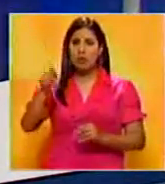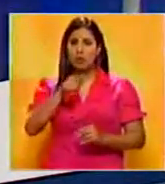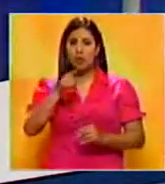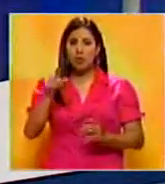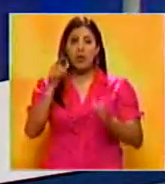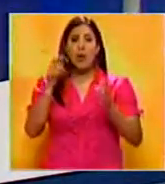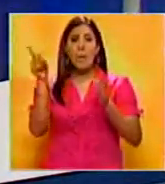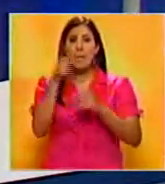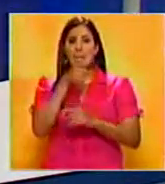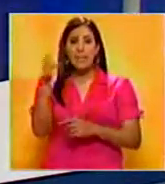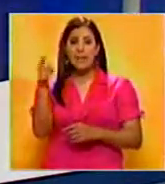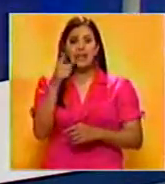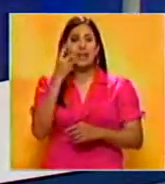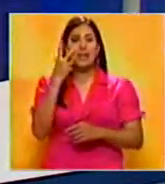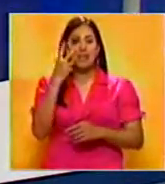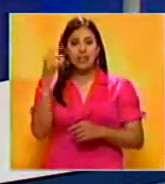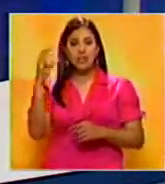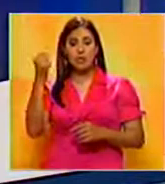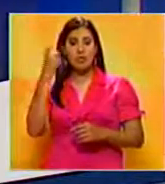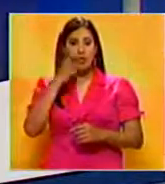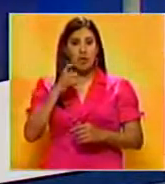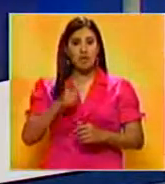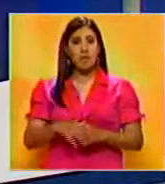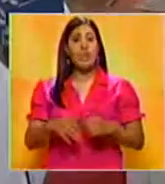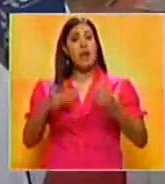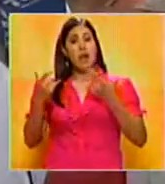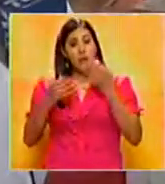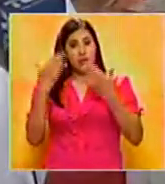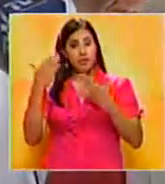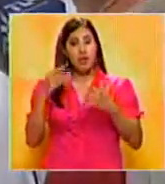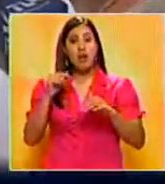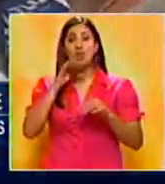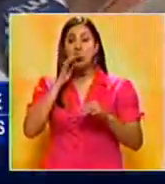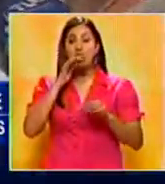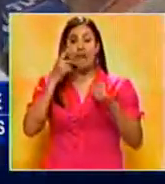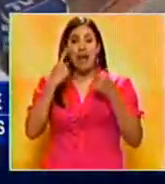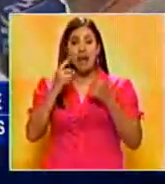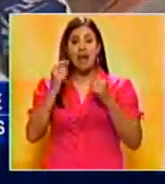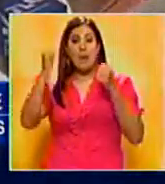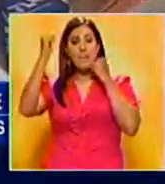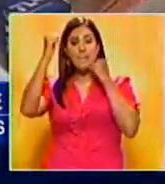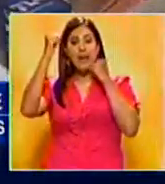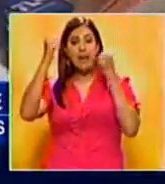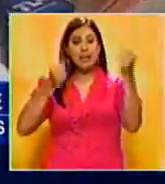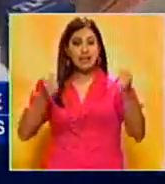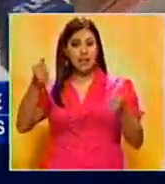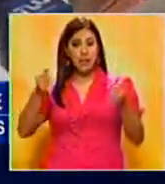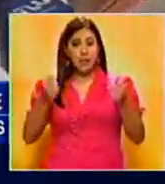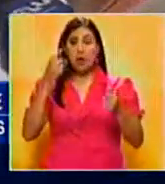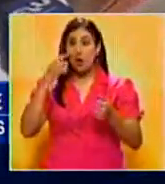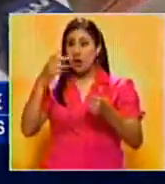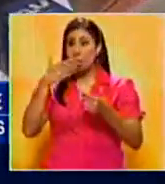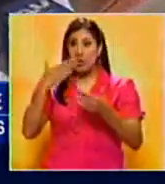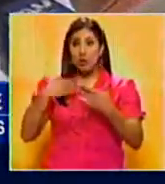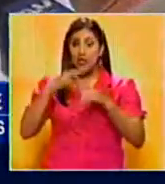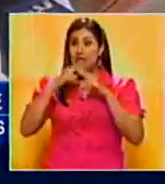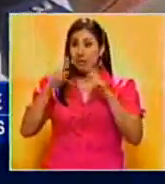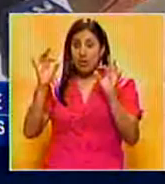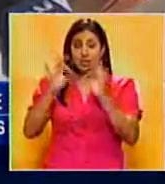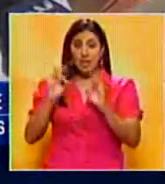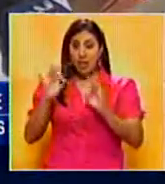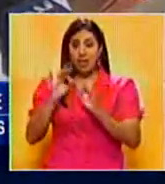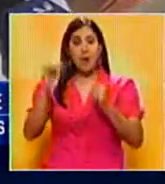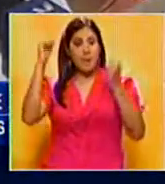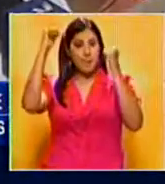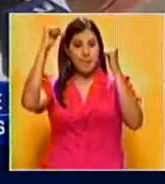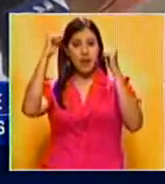en la tarifa del pasaje a 300 bolívares. Ocando aseguró que llevarán a cabo un paro de transporte si no les dan respuesta sobre el